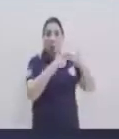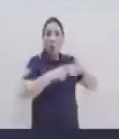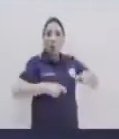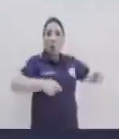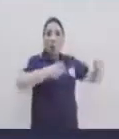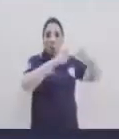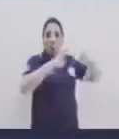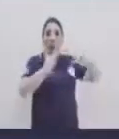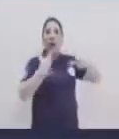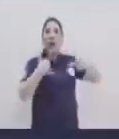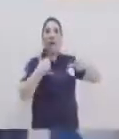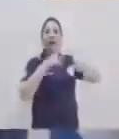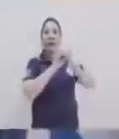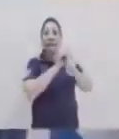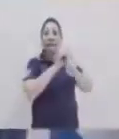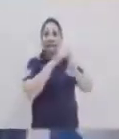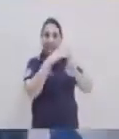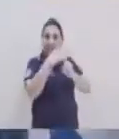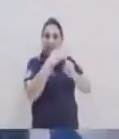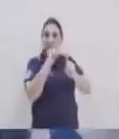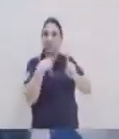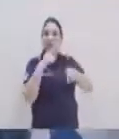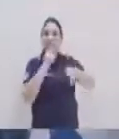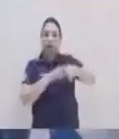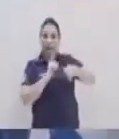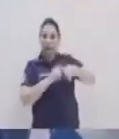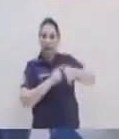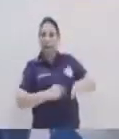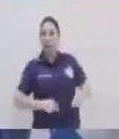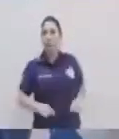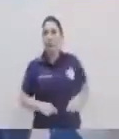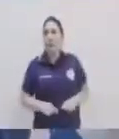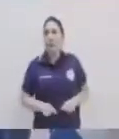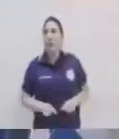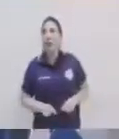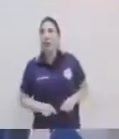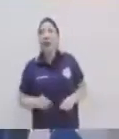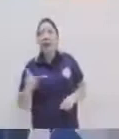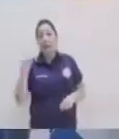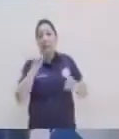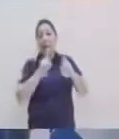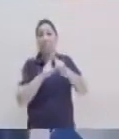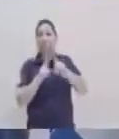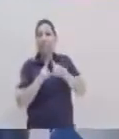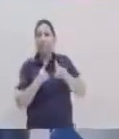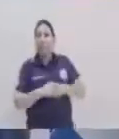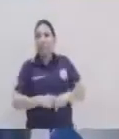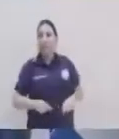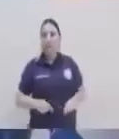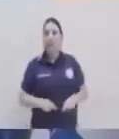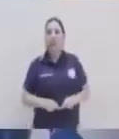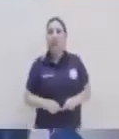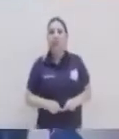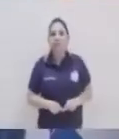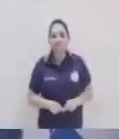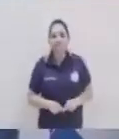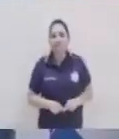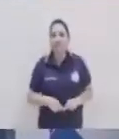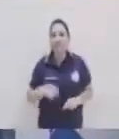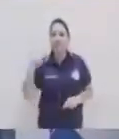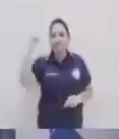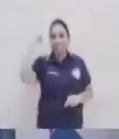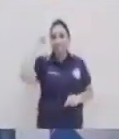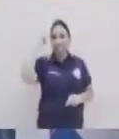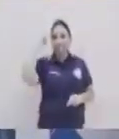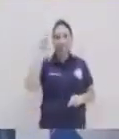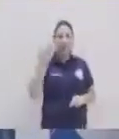como el lugar, el modo o el momento, que era algo que había mencionado con anterioridad. ¿Qué se te viene a a la mente con esto? Bueno, se